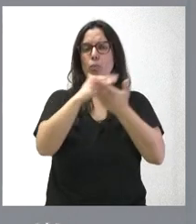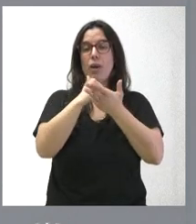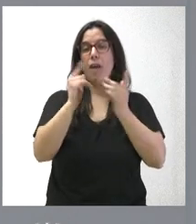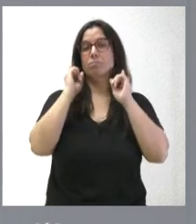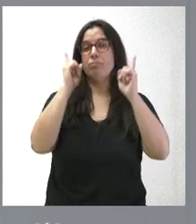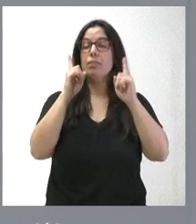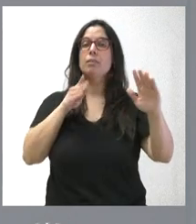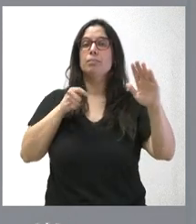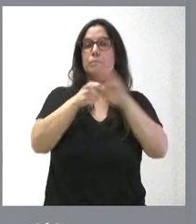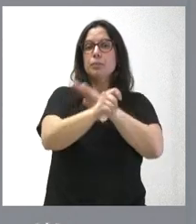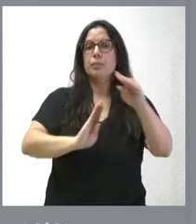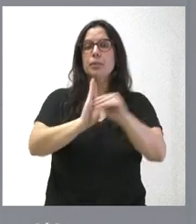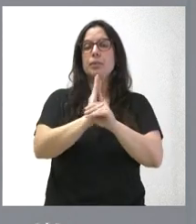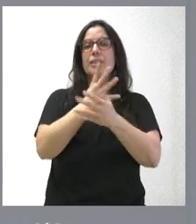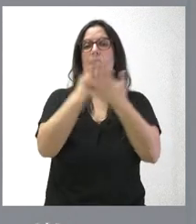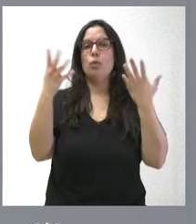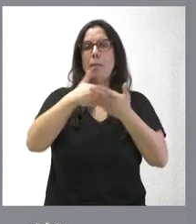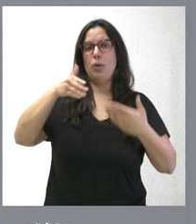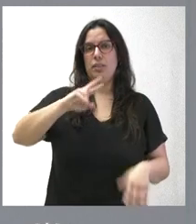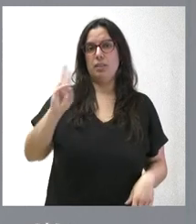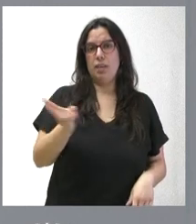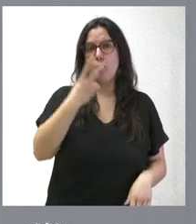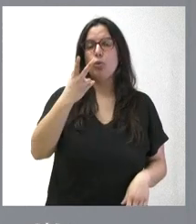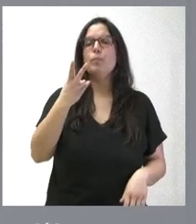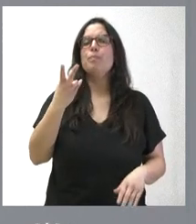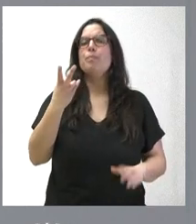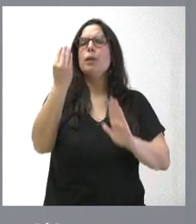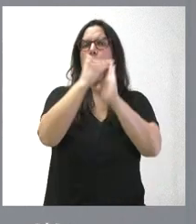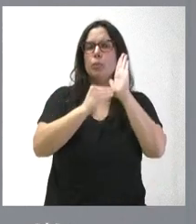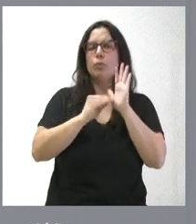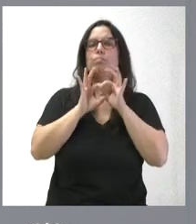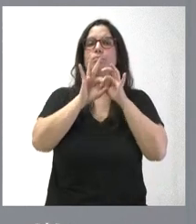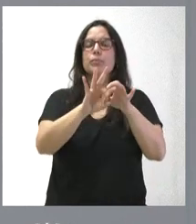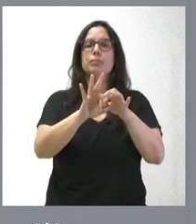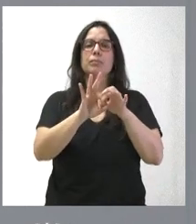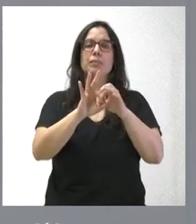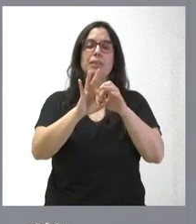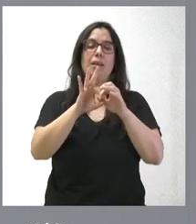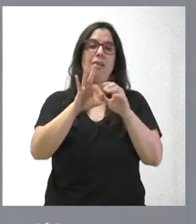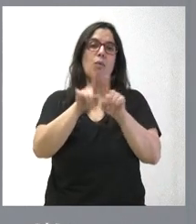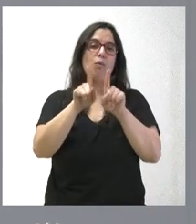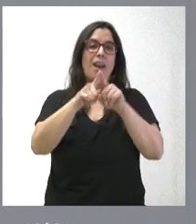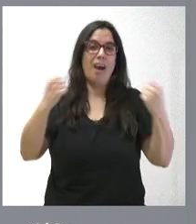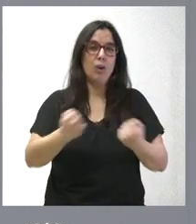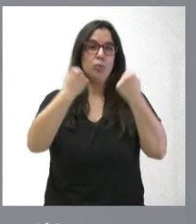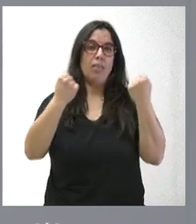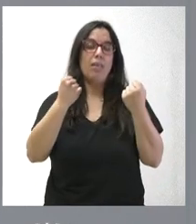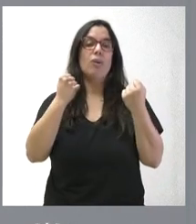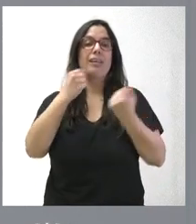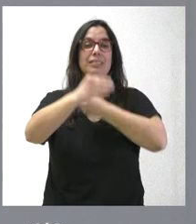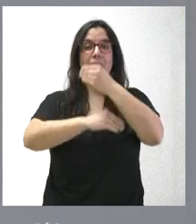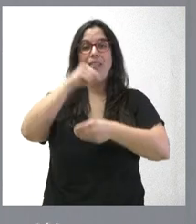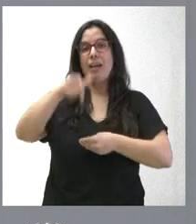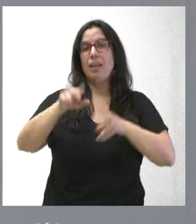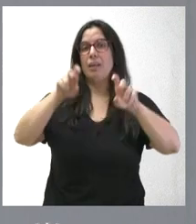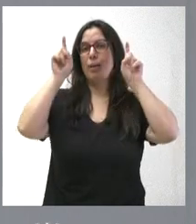de 19 millones de euros. Se incluye dentro del marco de actuaciones que se desarrollan en la comunidad autónoma en materia de